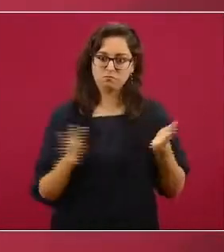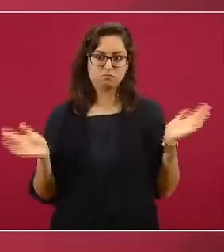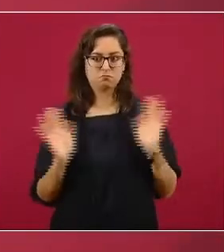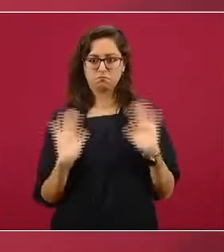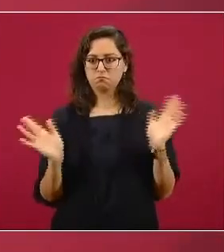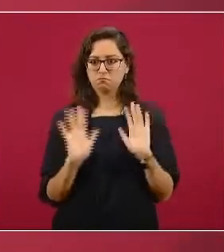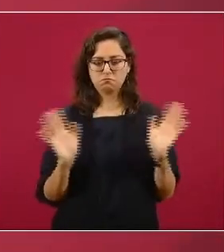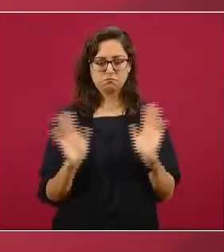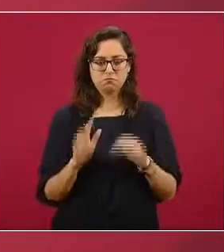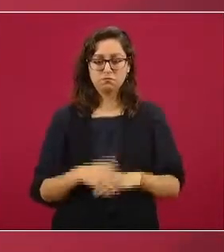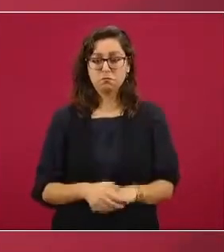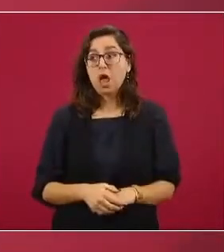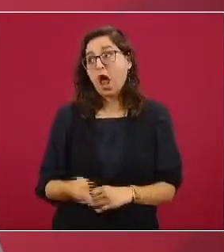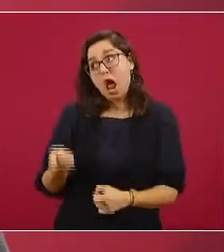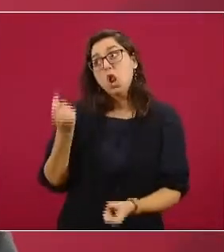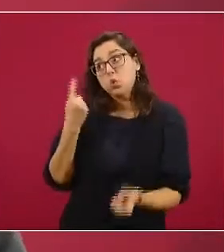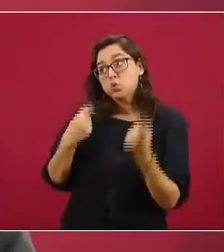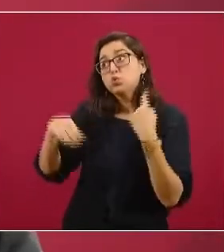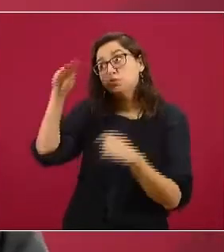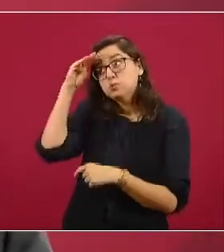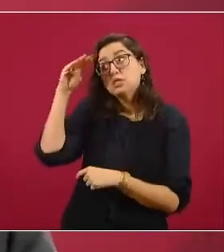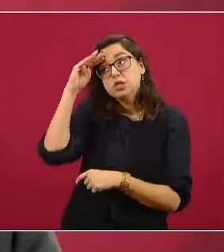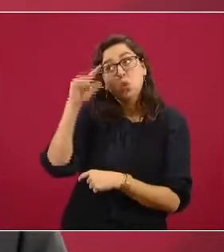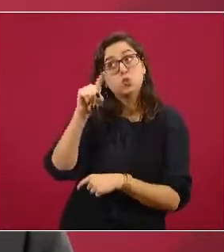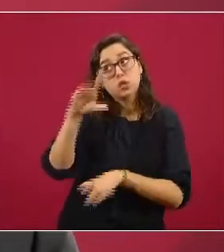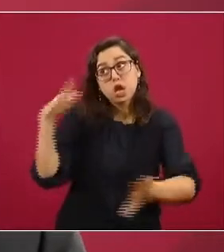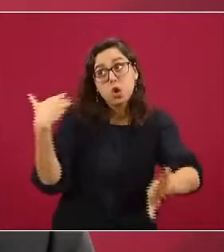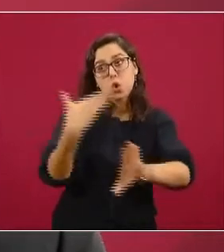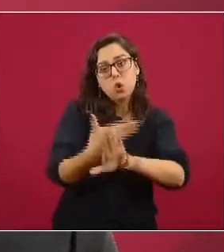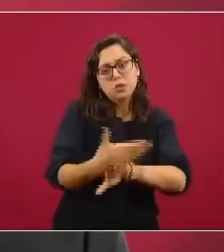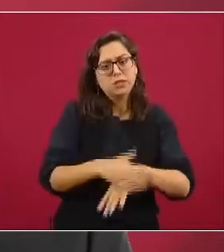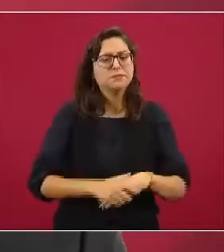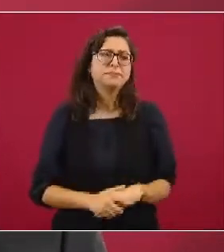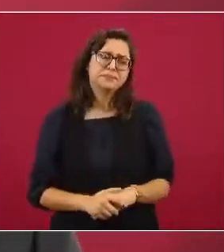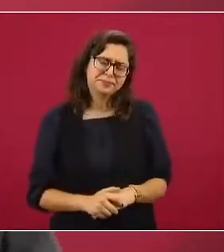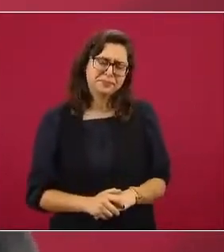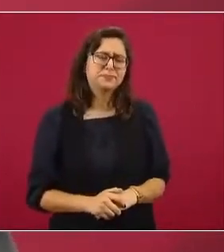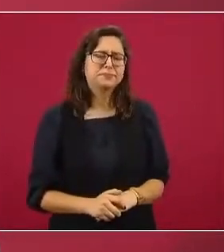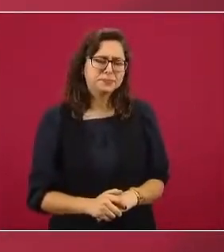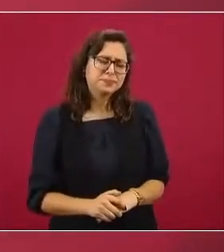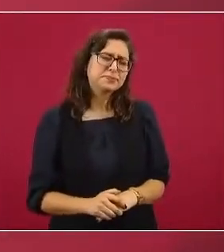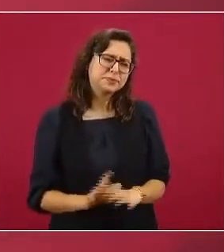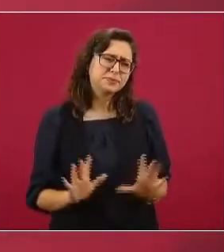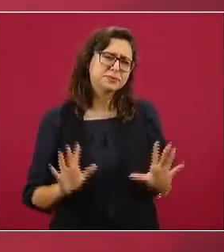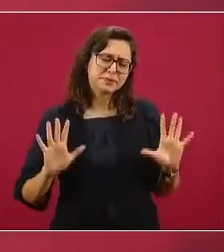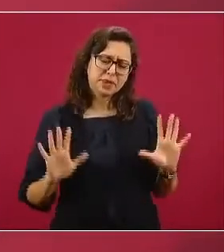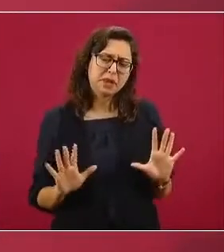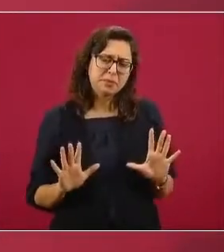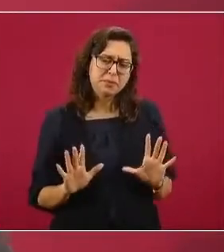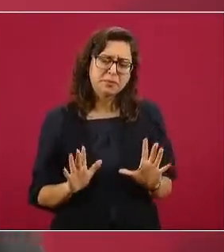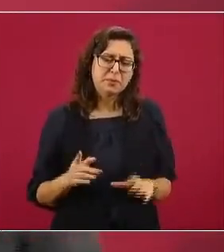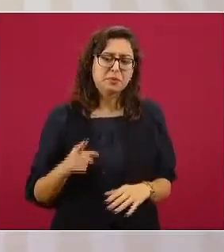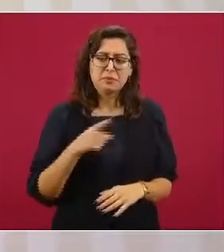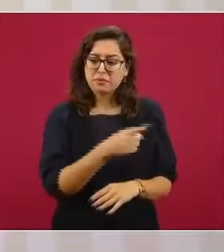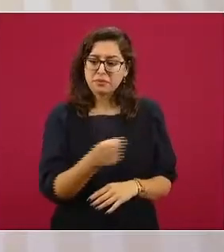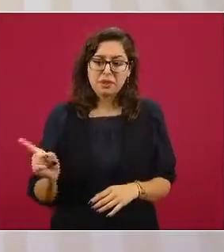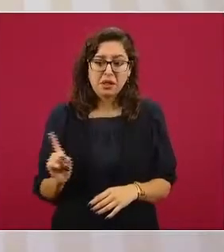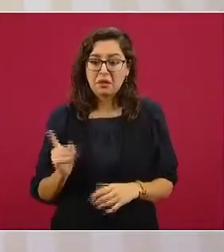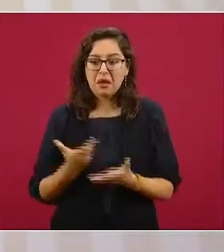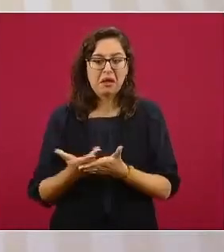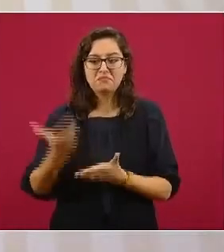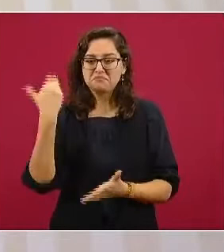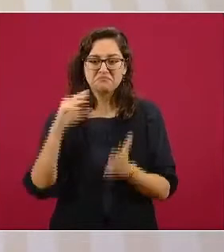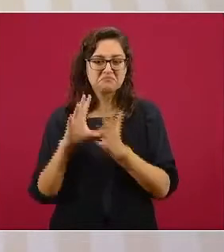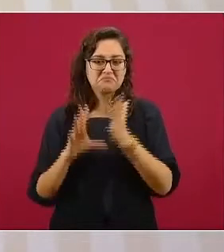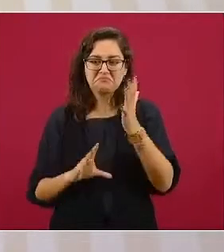Sí, porque estaban acostumbrados a no respetar la